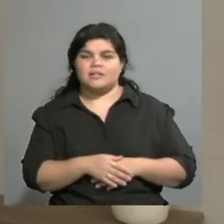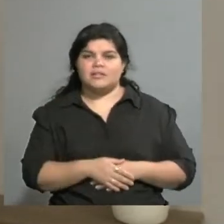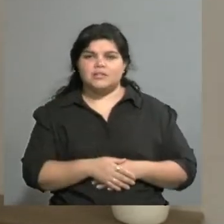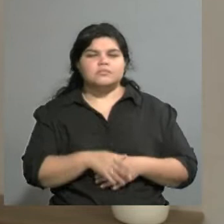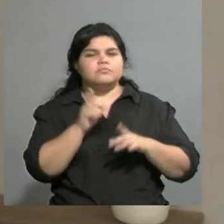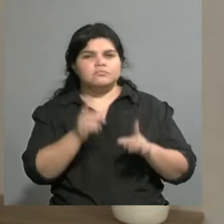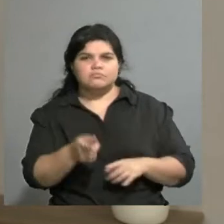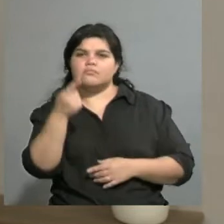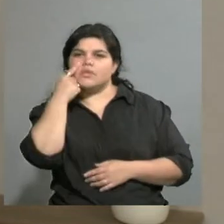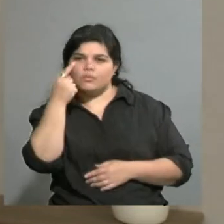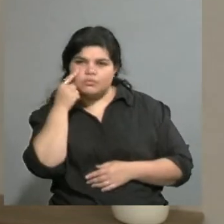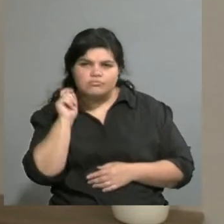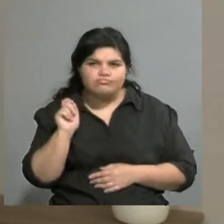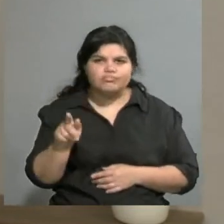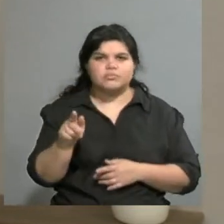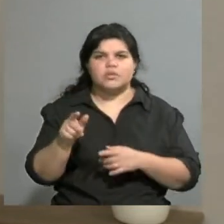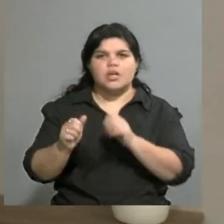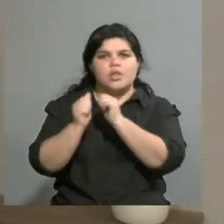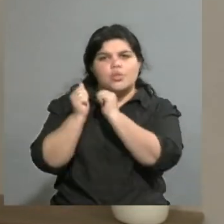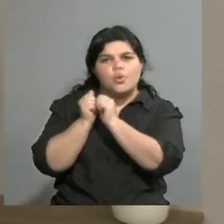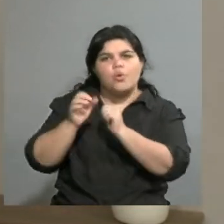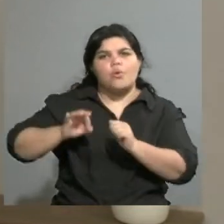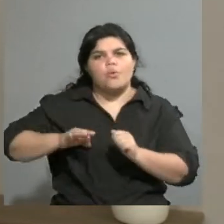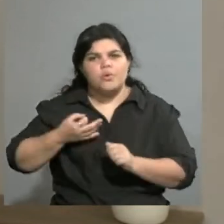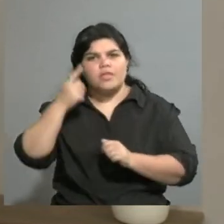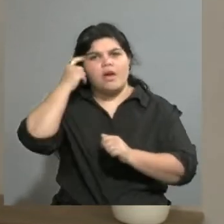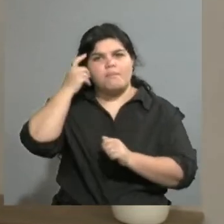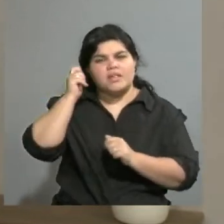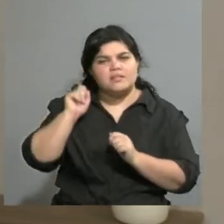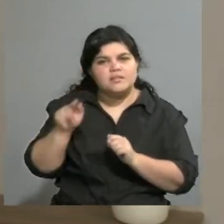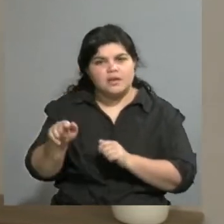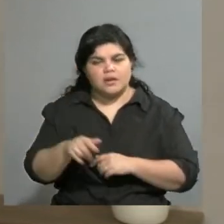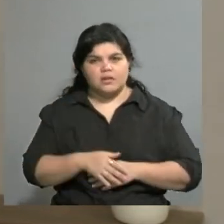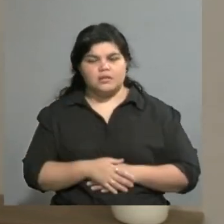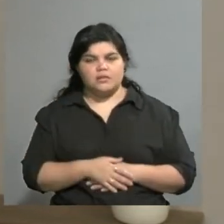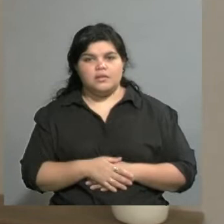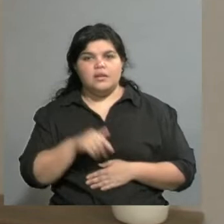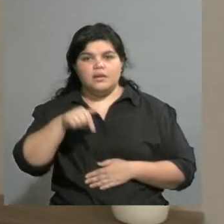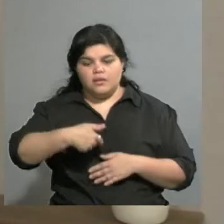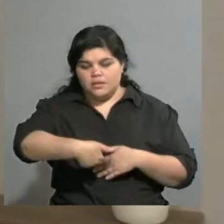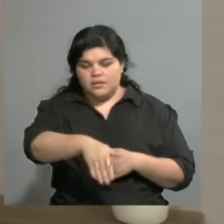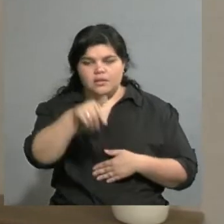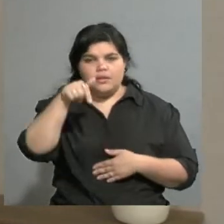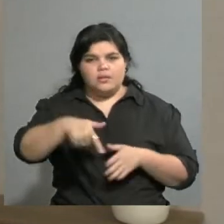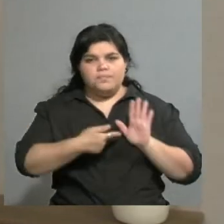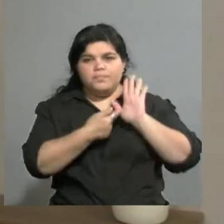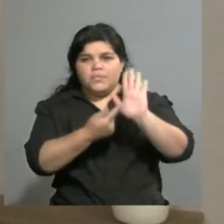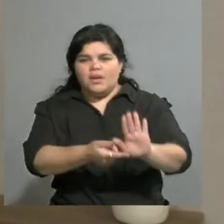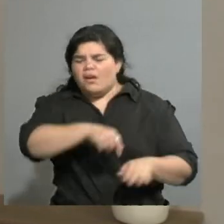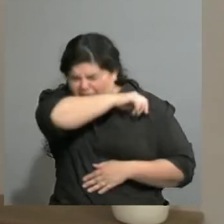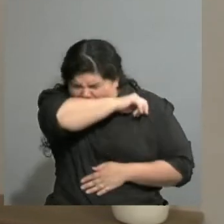allá de ella misma, ¿no? Eso también me parece que es lo importante y lo que viene a mostrar esta obra.